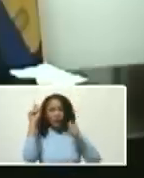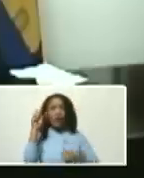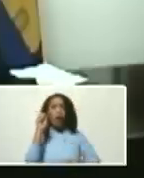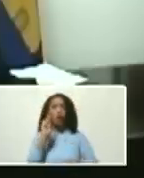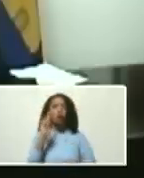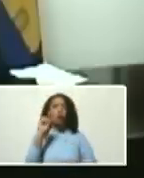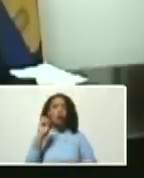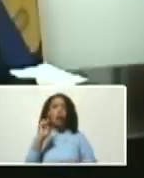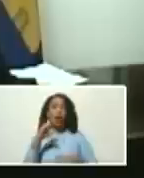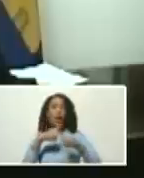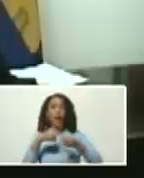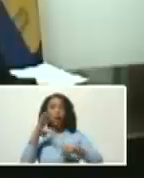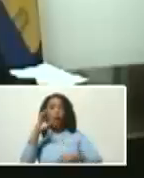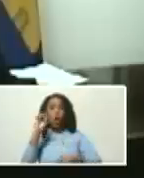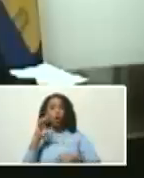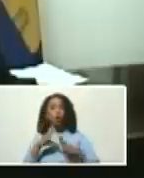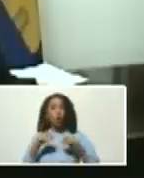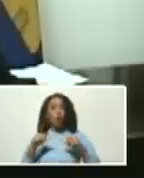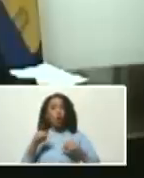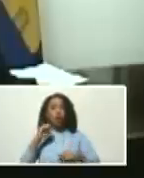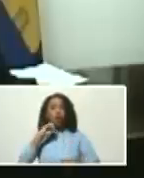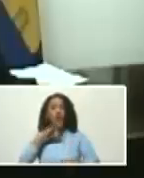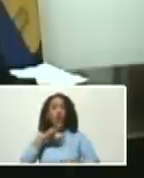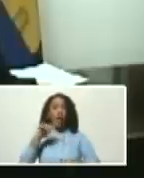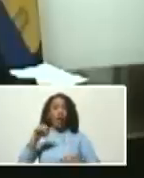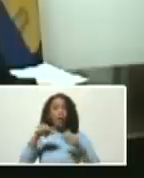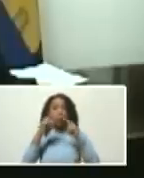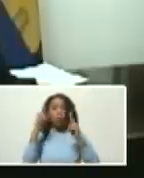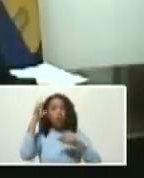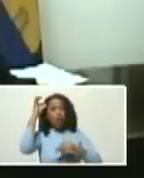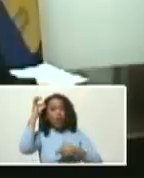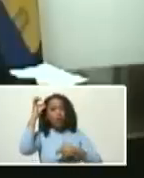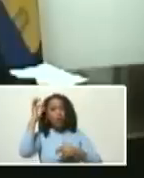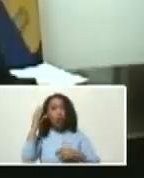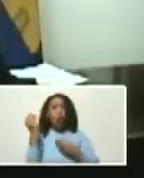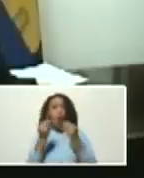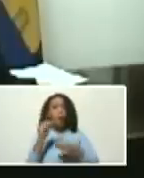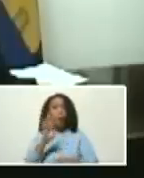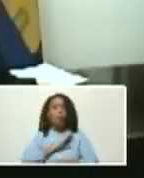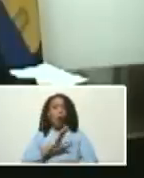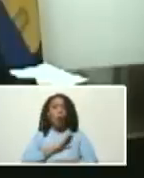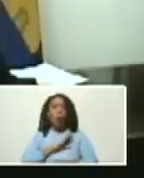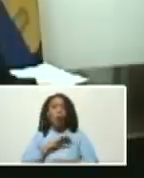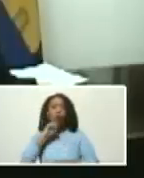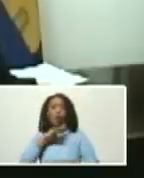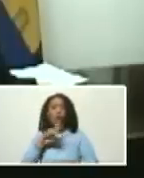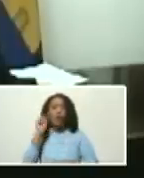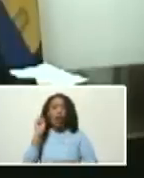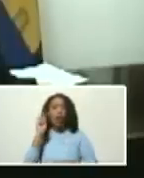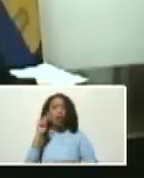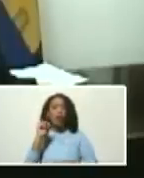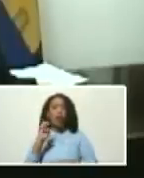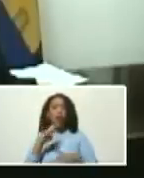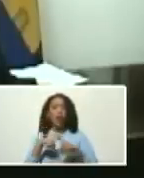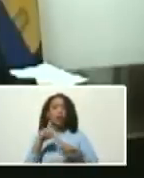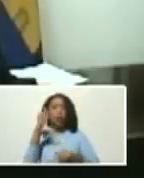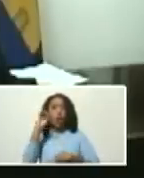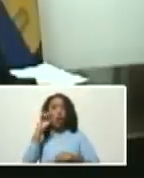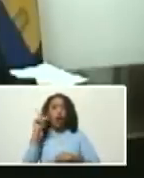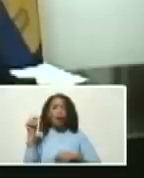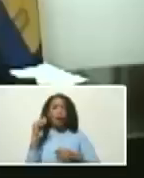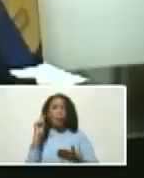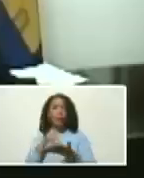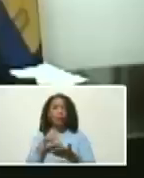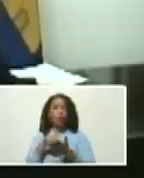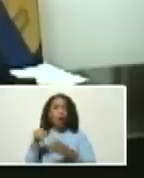decretar todo el casco histórico de la ciudad de Puerto Cabello como patrimonio histórico de la UNESCO y así incorporarlo